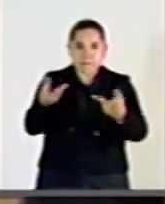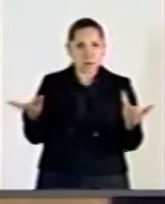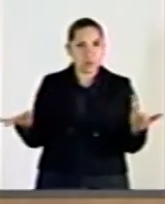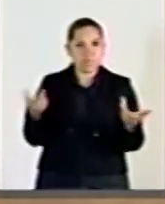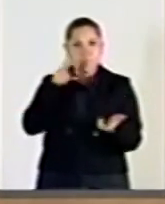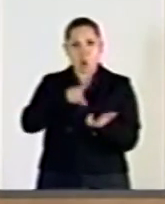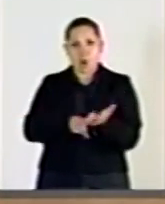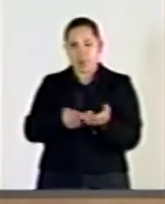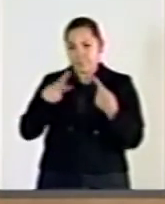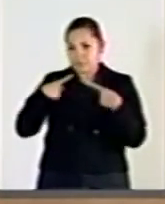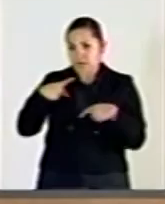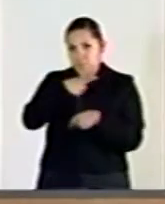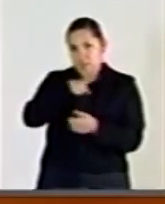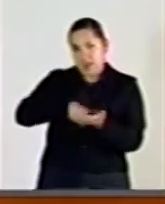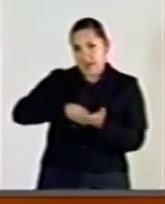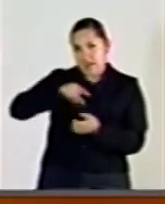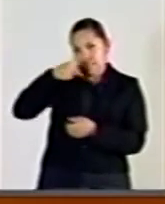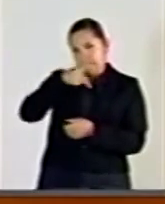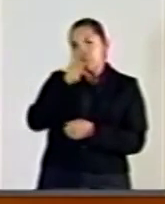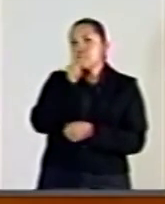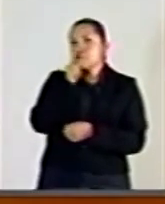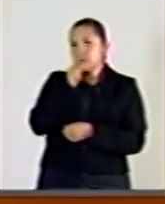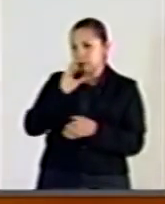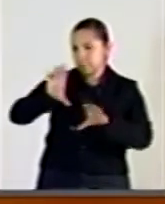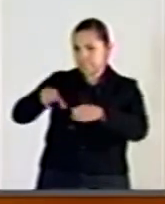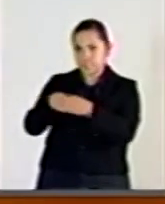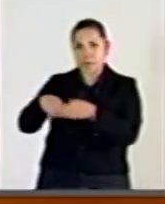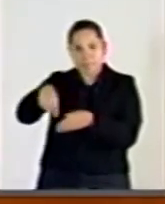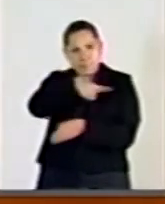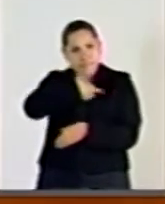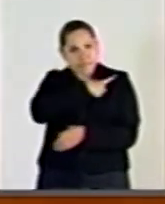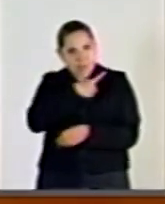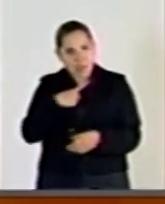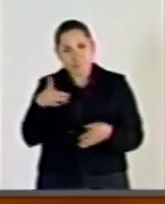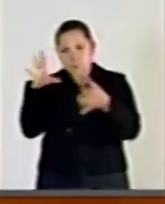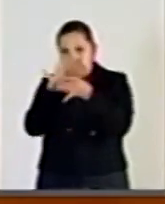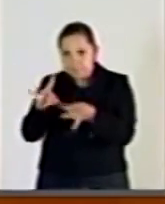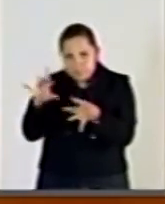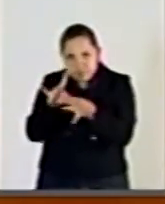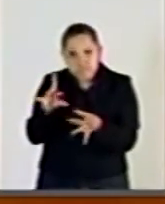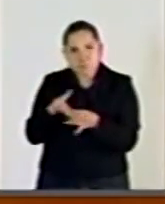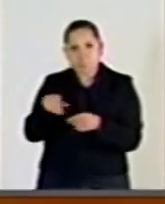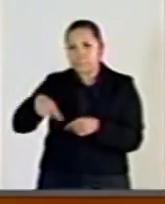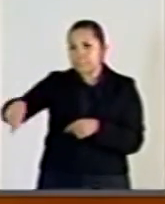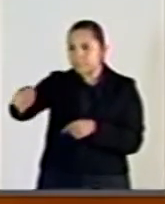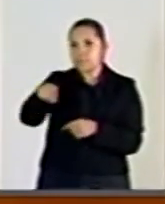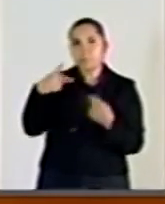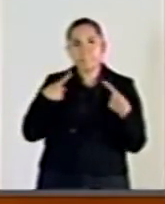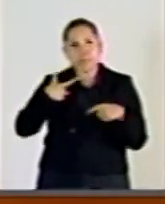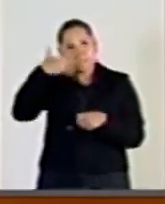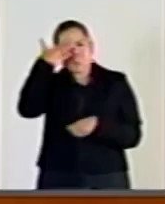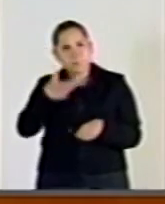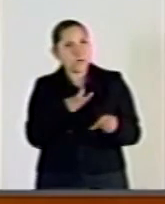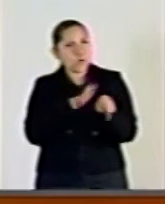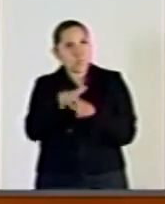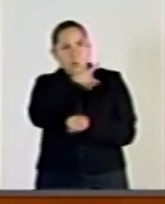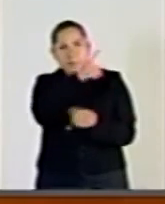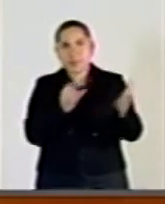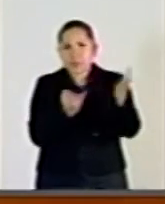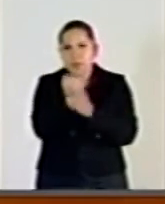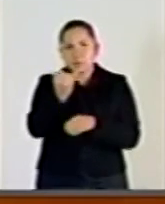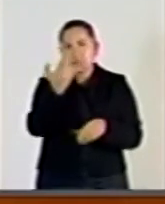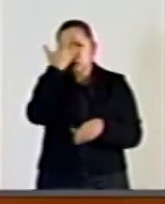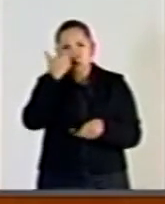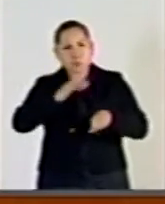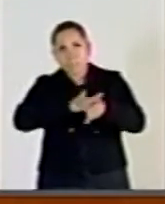sobre la Policía Federal debe explicar a la sociedad sus decisiones y acciones en Oaxaca y en las